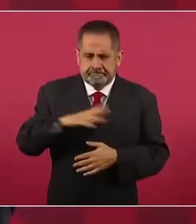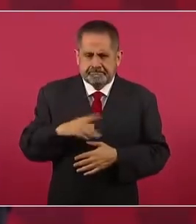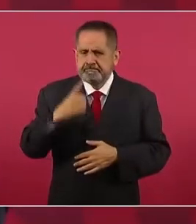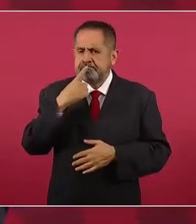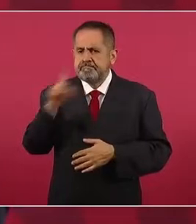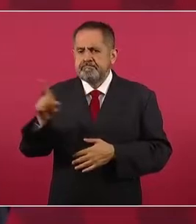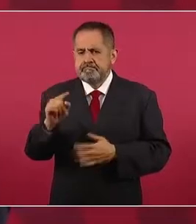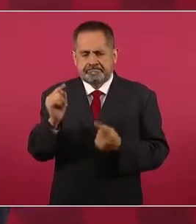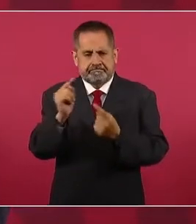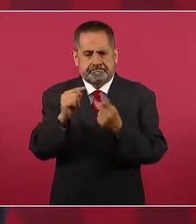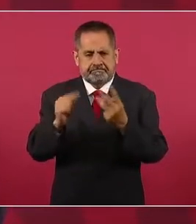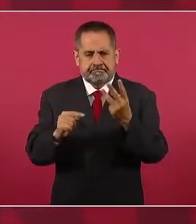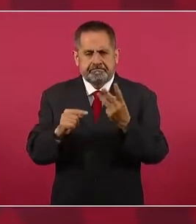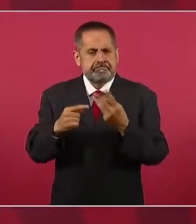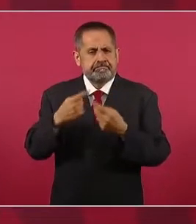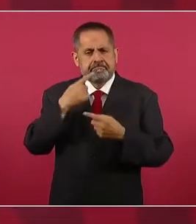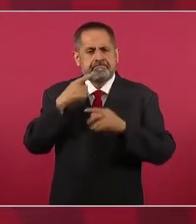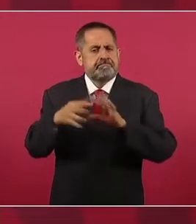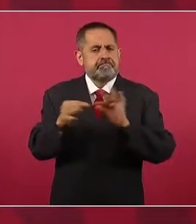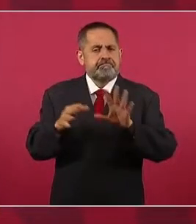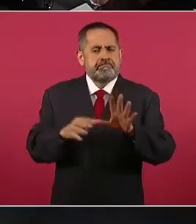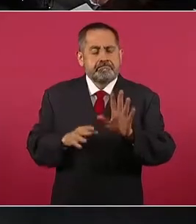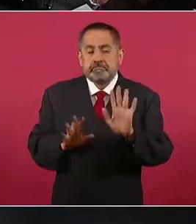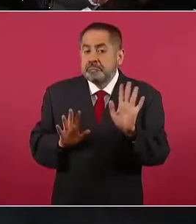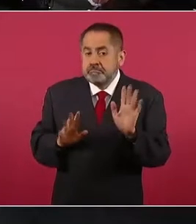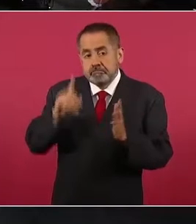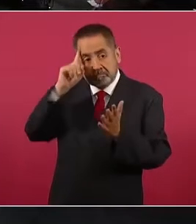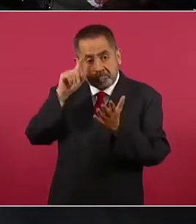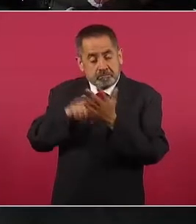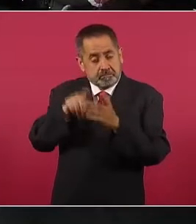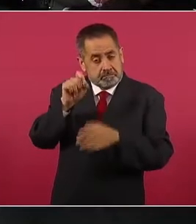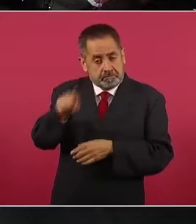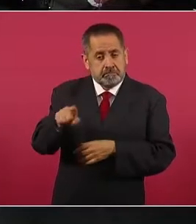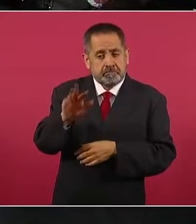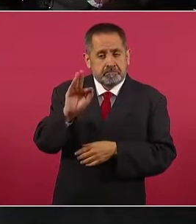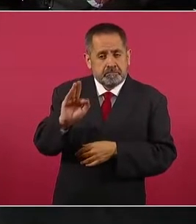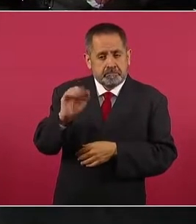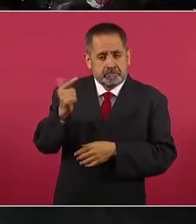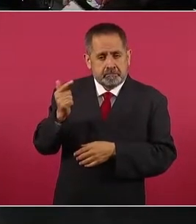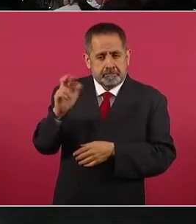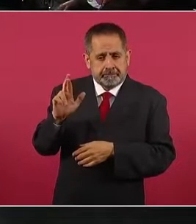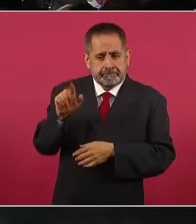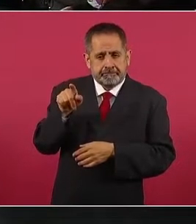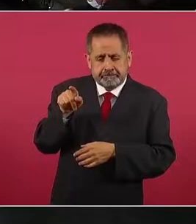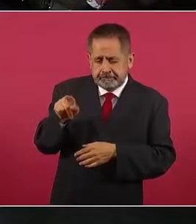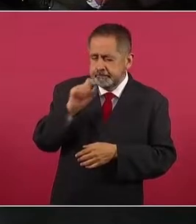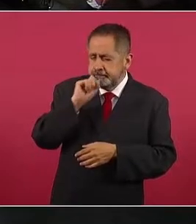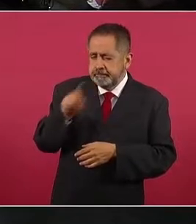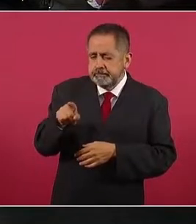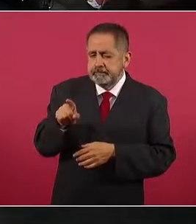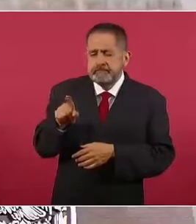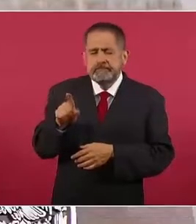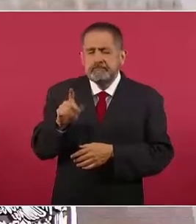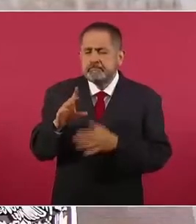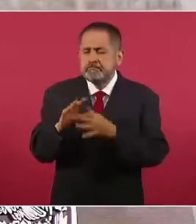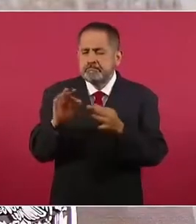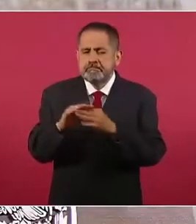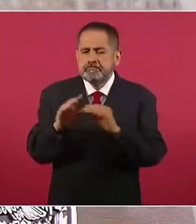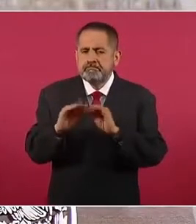y yo creo que la misma Fiscalía habla de que se están